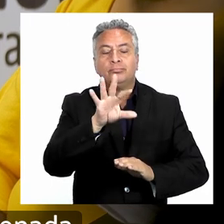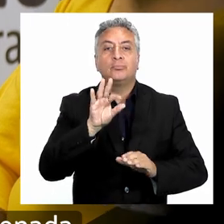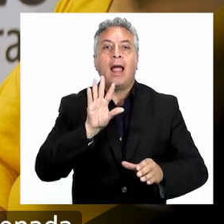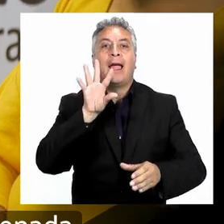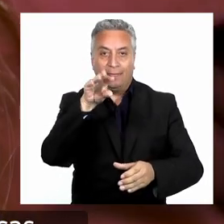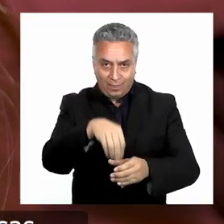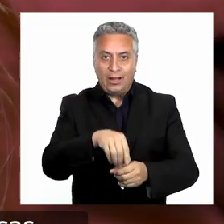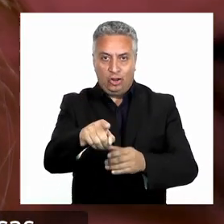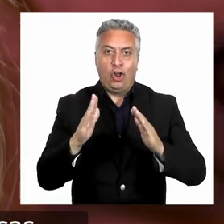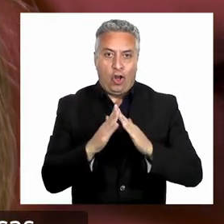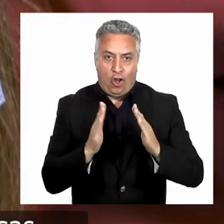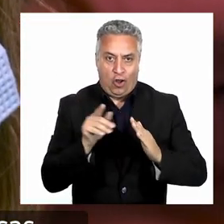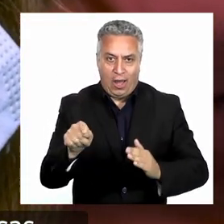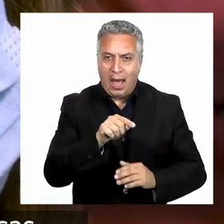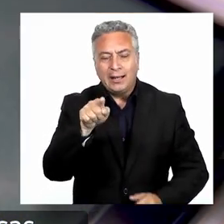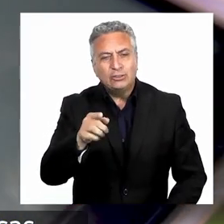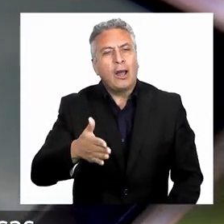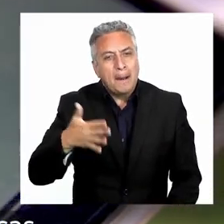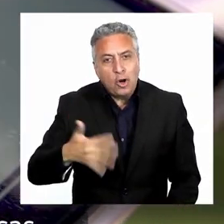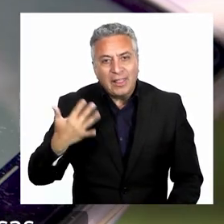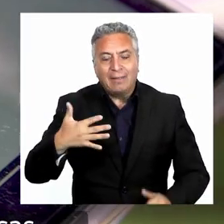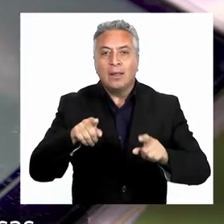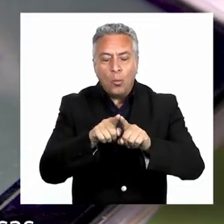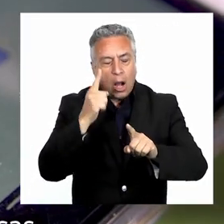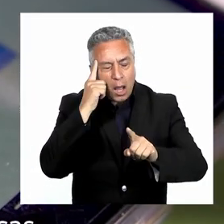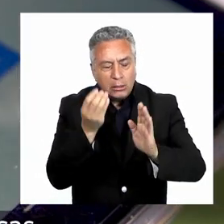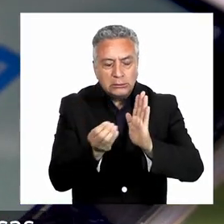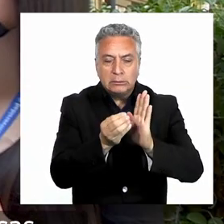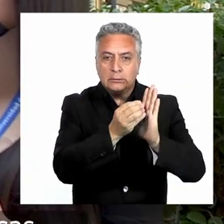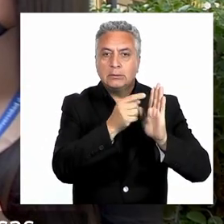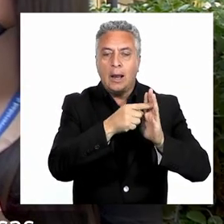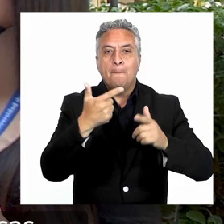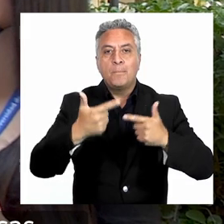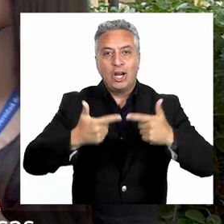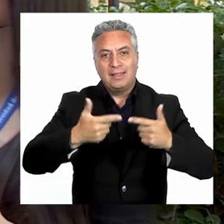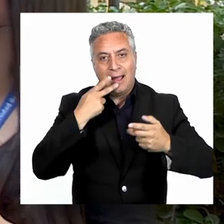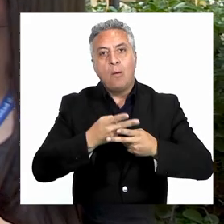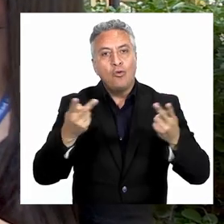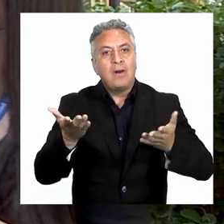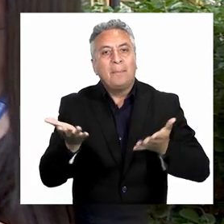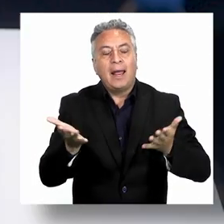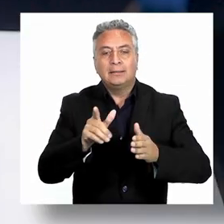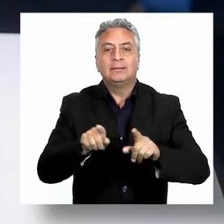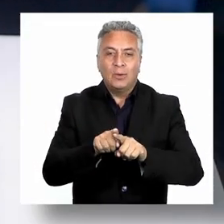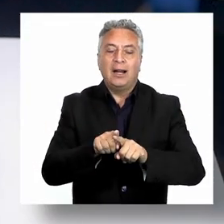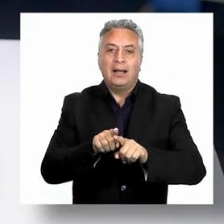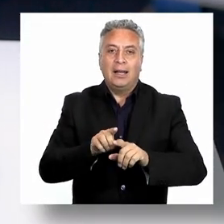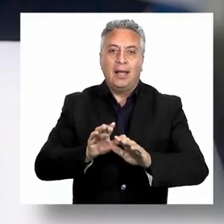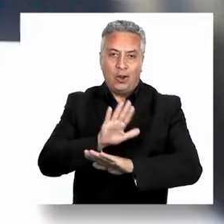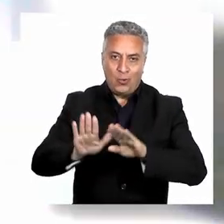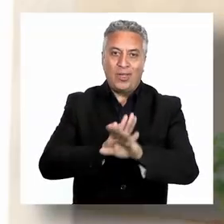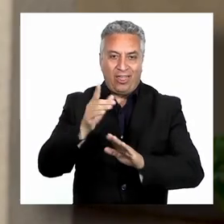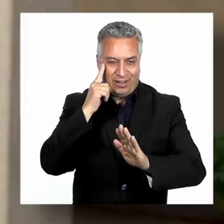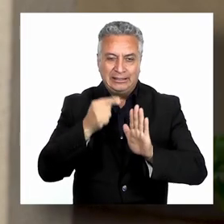dentro del hogar. Y va a ser un inicio muy importante para las políticas públicas y especialmente para el Sistema Nacional de Cuidados. Ábranos la puerta, vamos